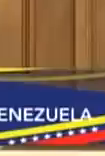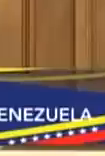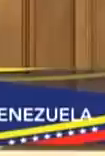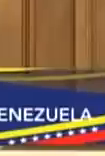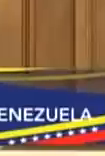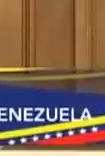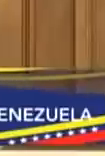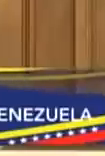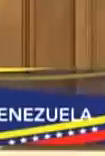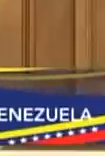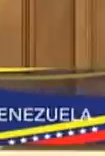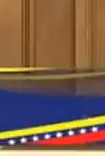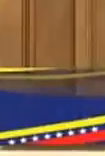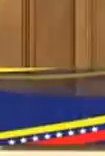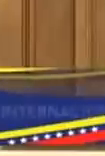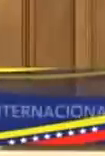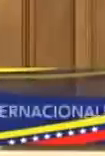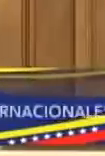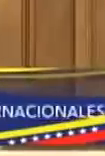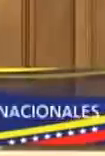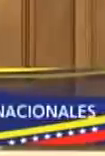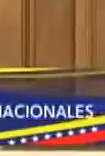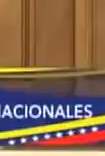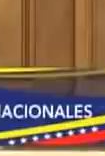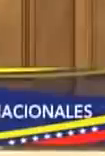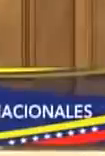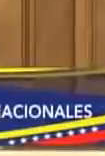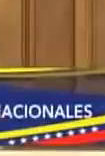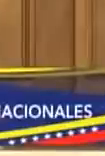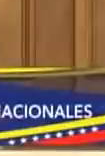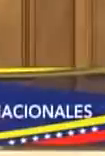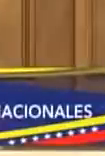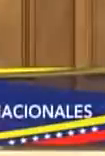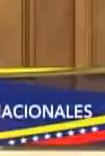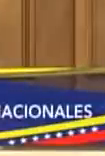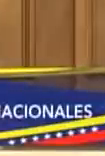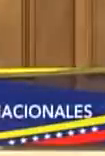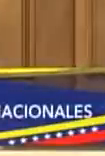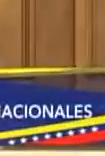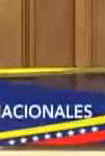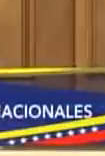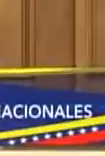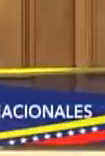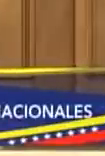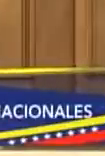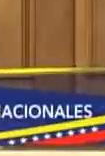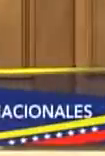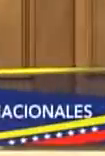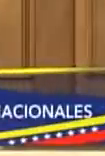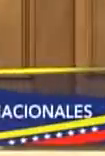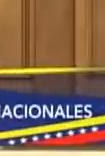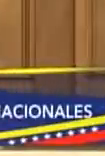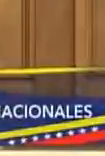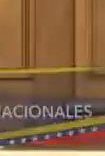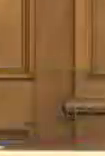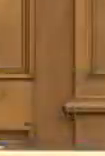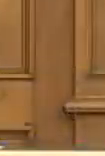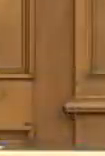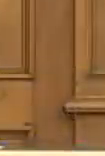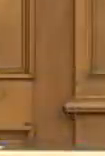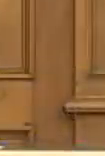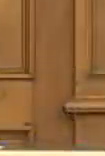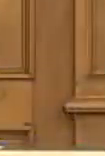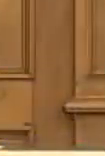Bueno, me da una gran alegría a pocas horas del inicio del proceso